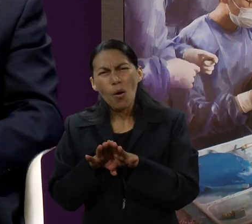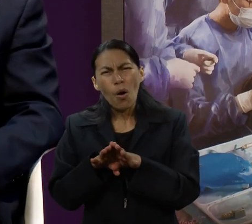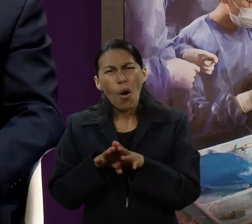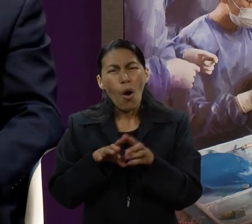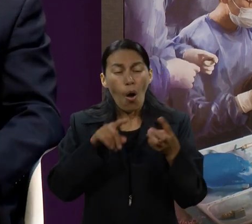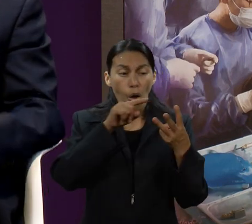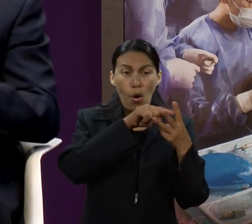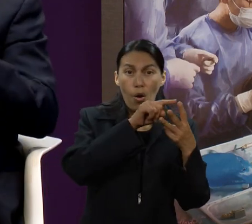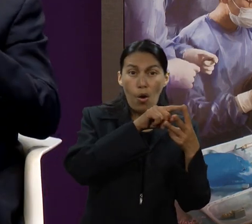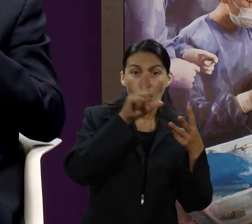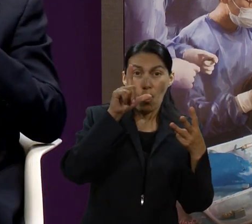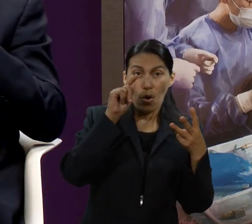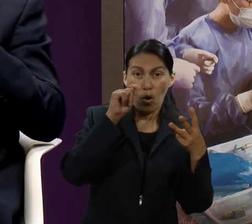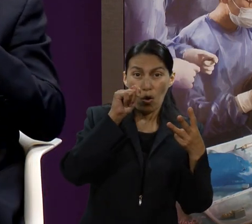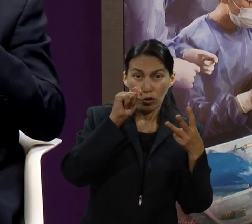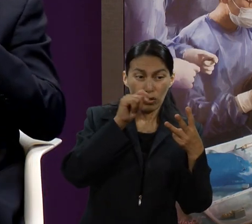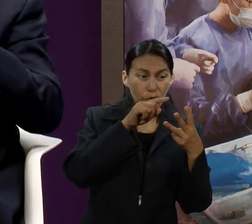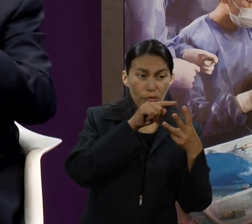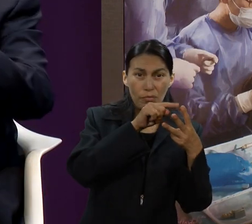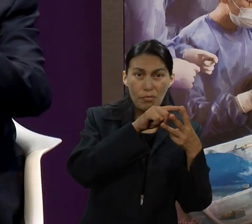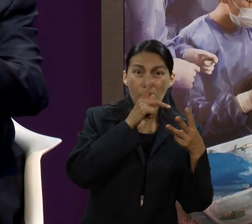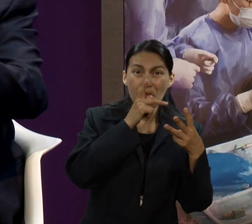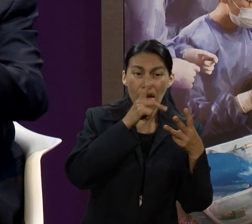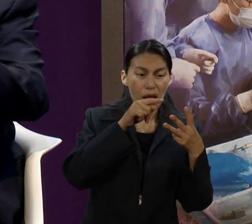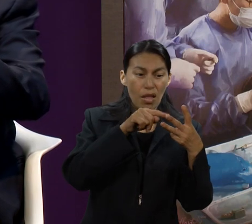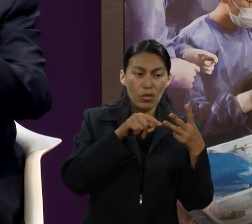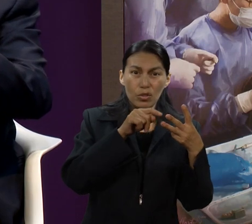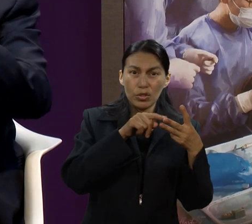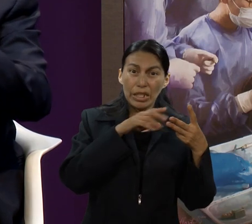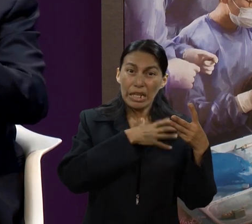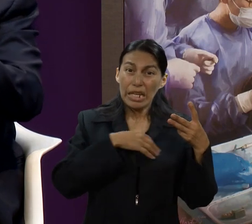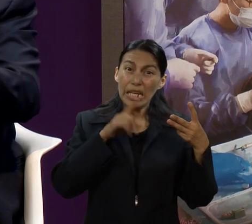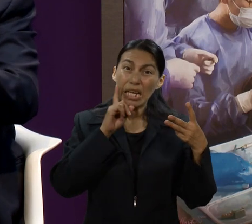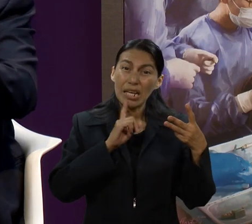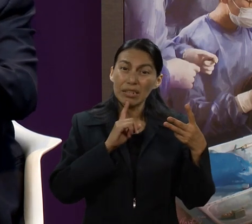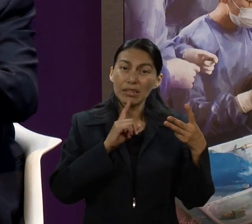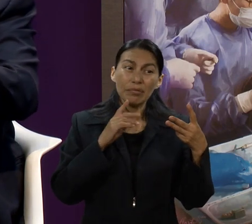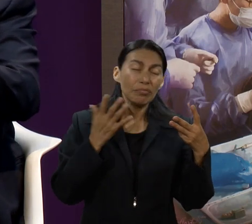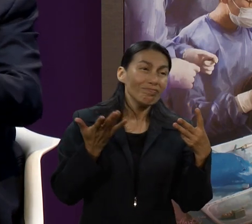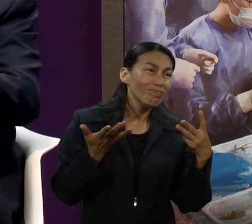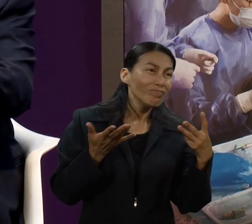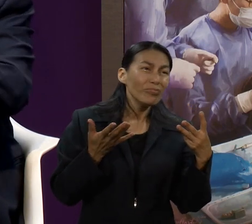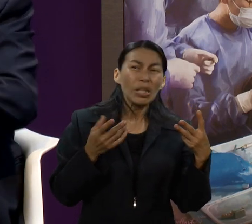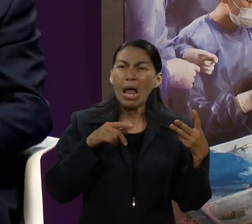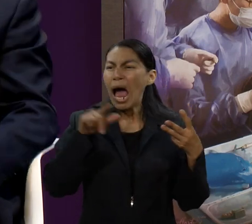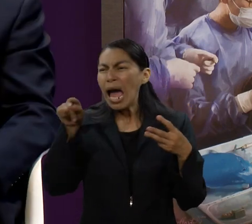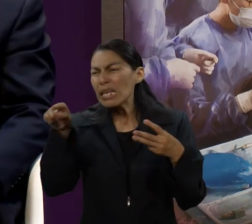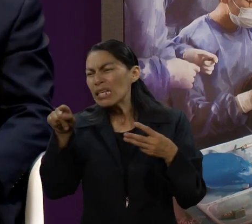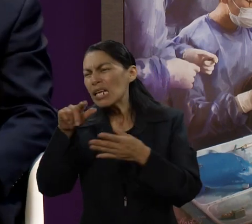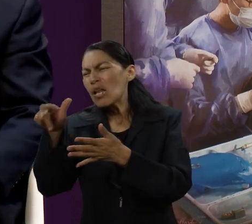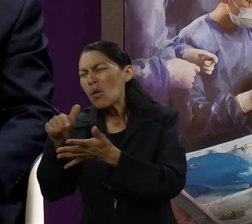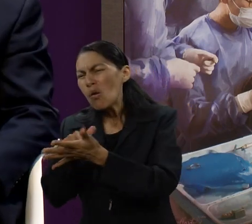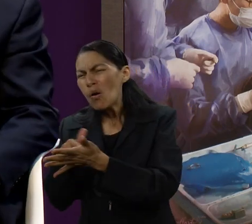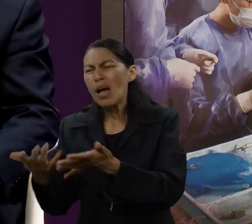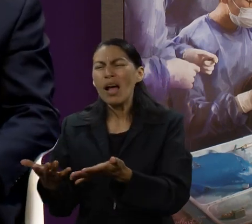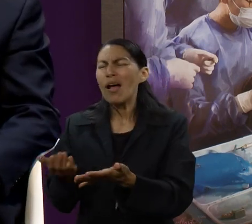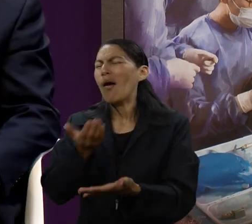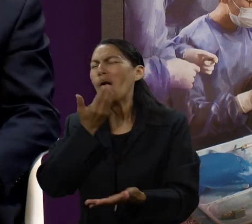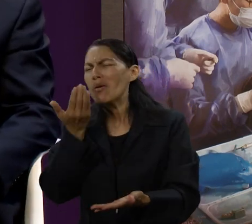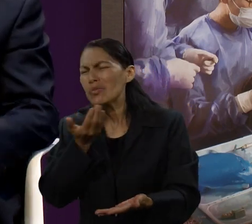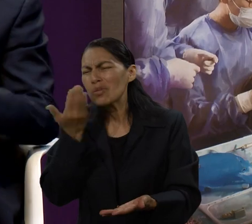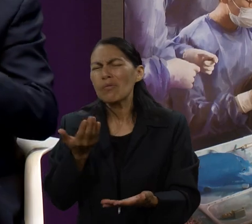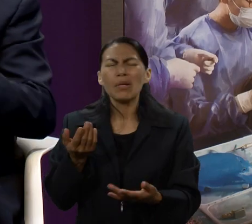equivocado en cuánto se había propagado el pecado en cómo termina la historia de Lot con las hijas. Es algo increíble.